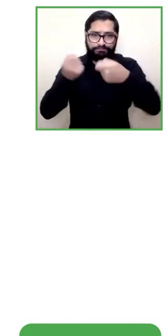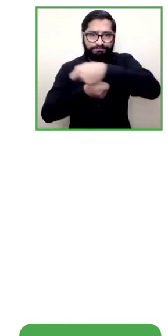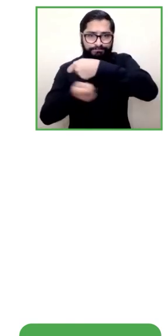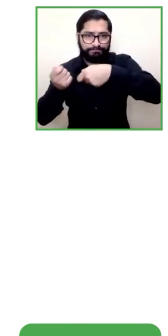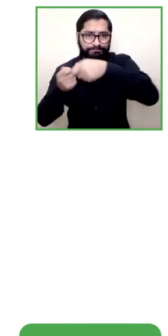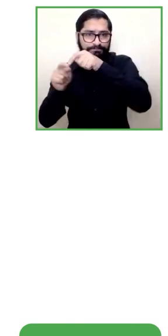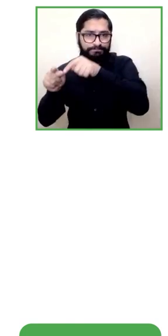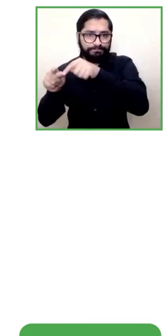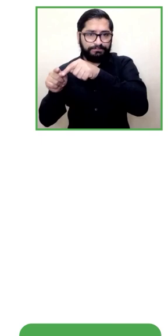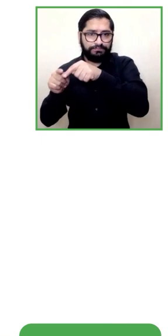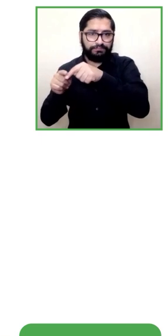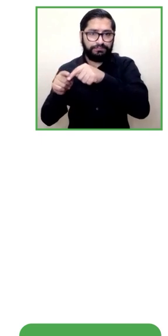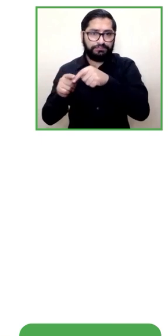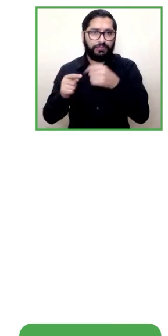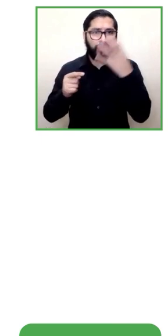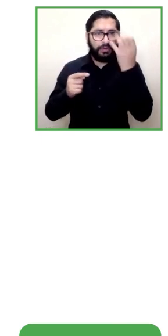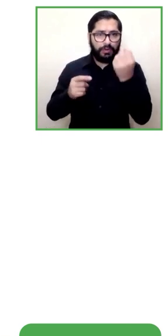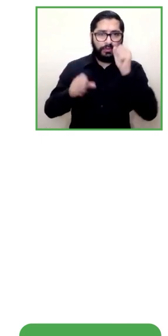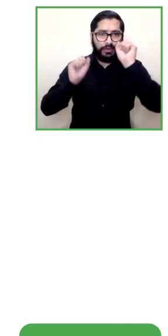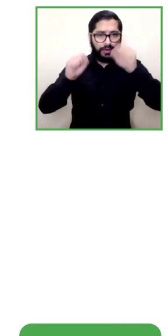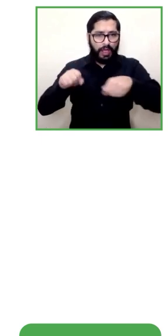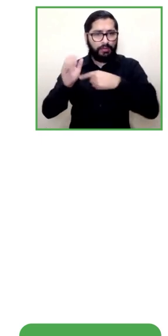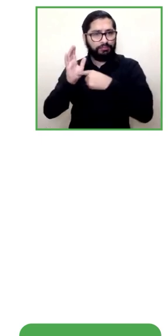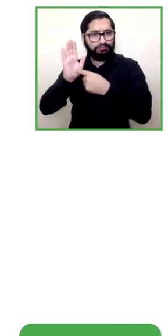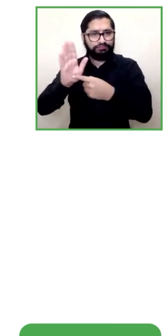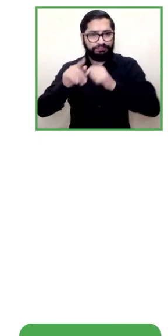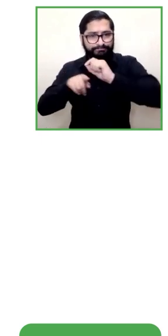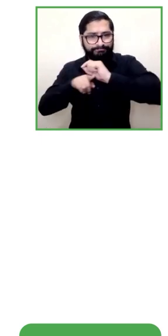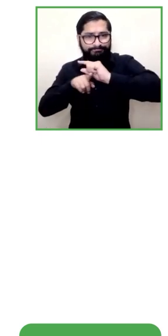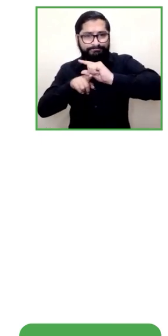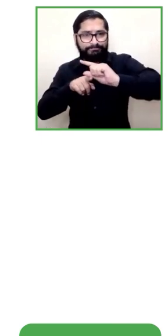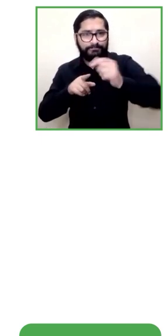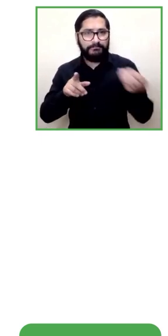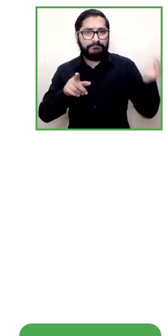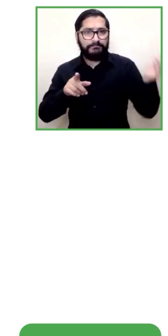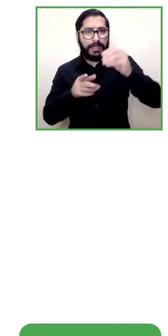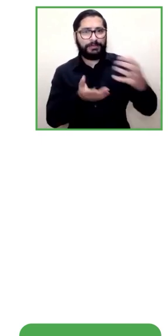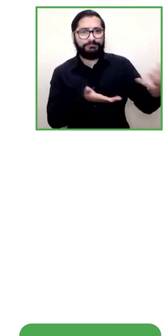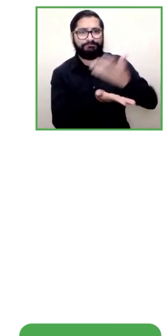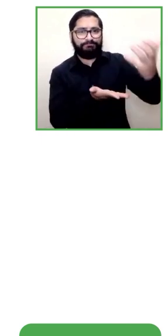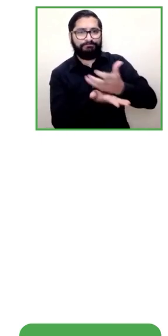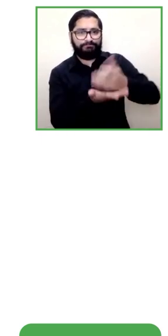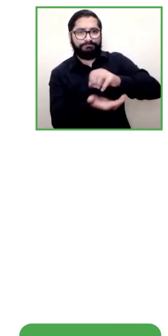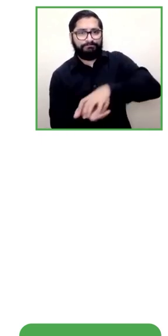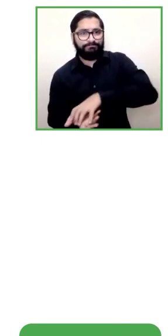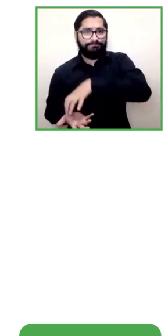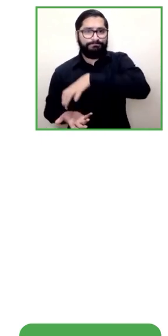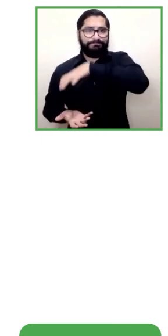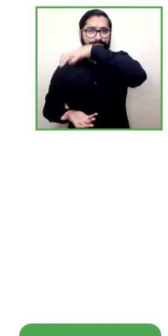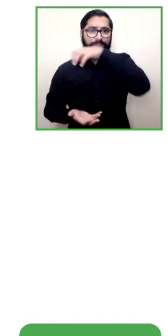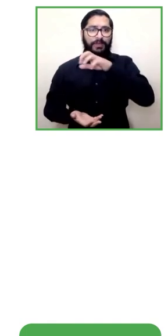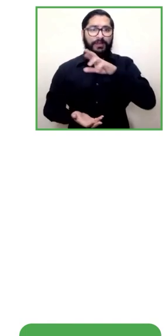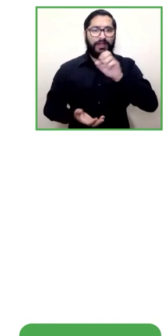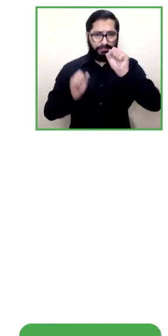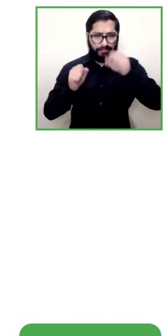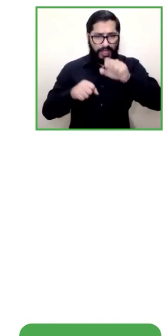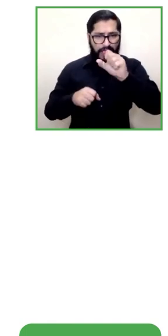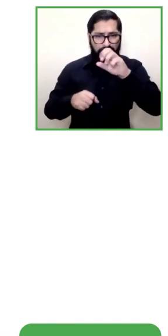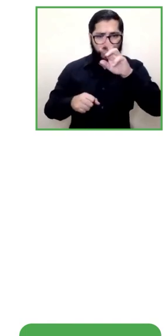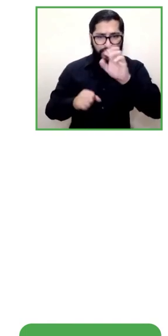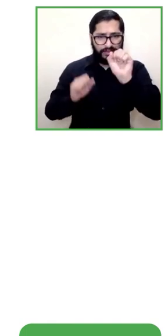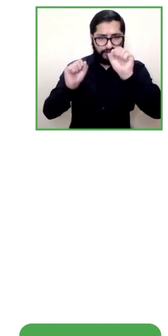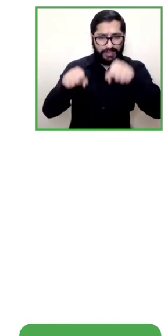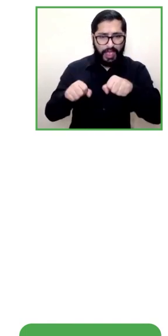ojalá generar más innovación y crecer más entonces Endre cuéntanos cuáles son los siguientes pasos de SignLab creo